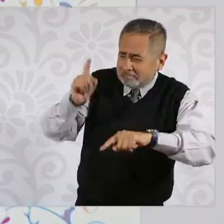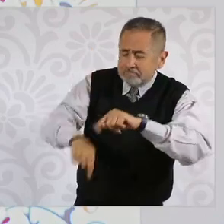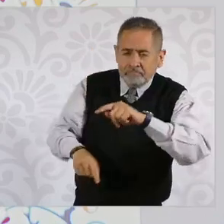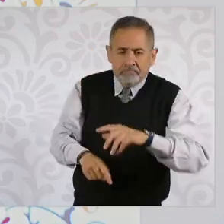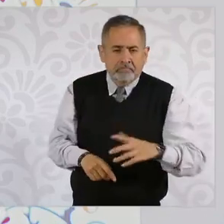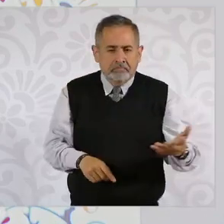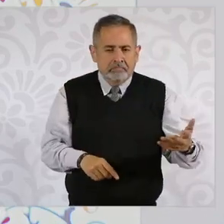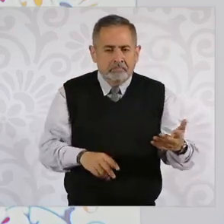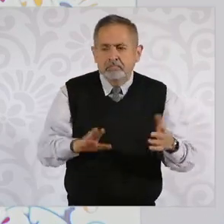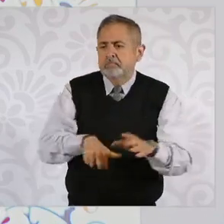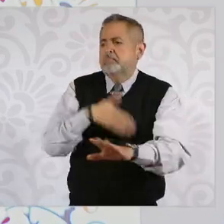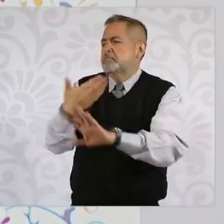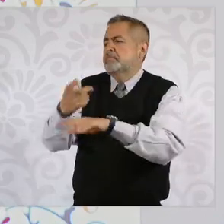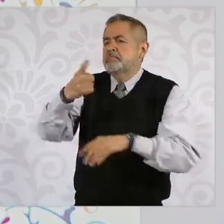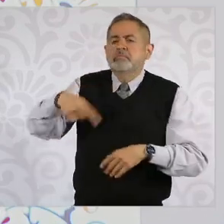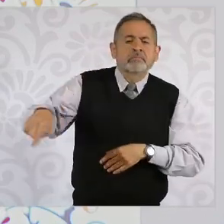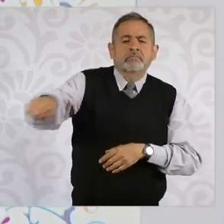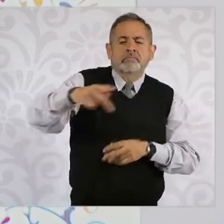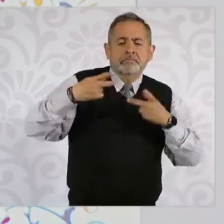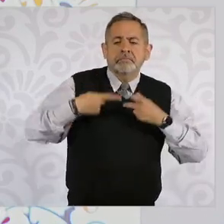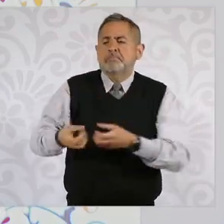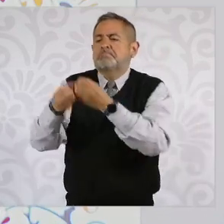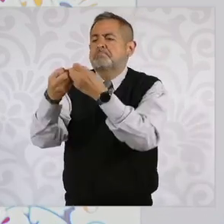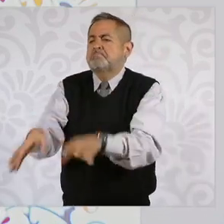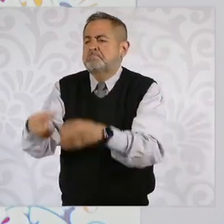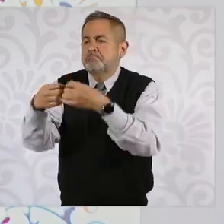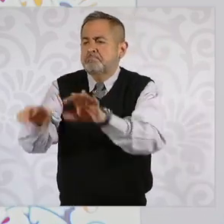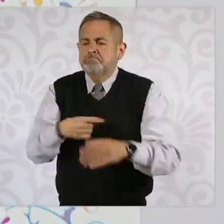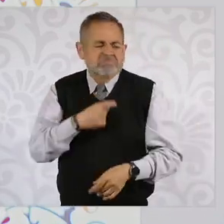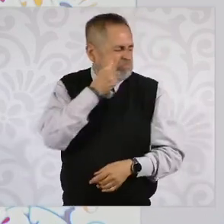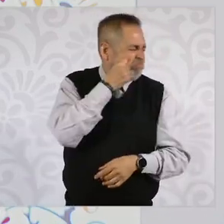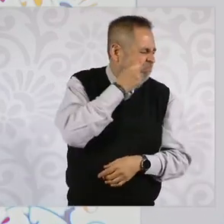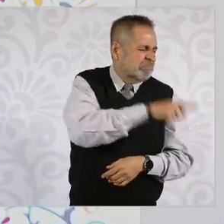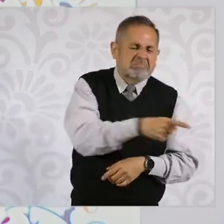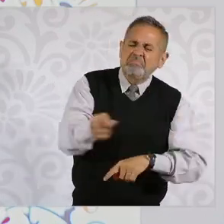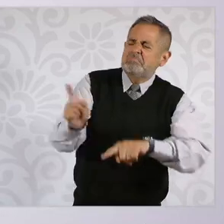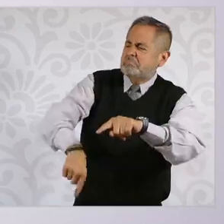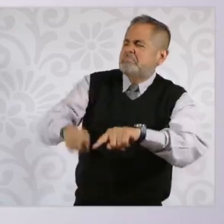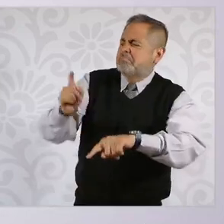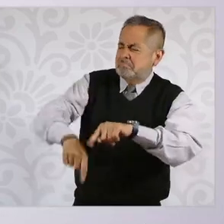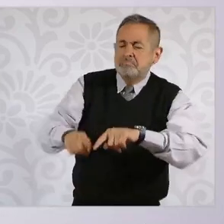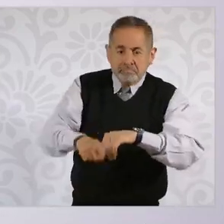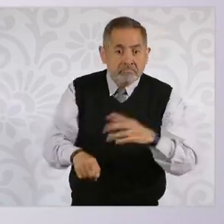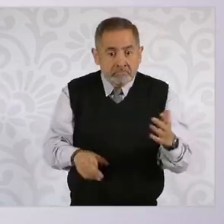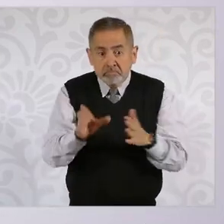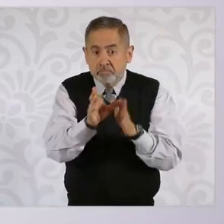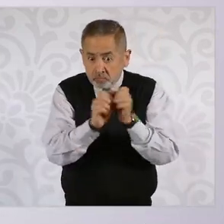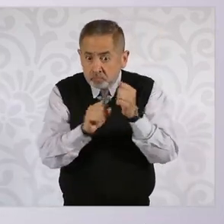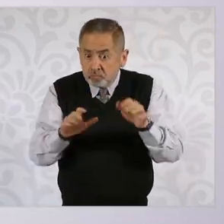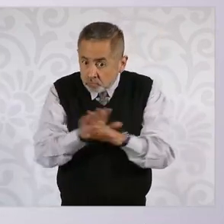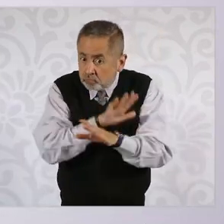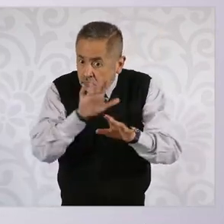nada más que fue en contra del pueblo de México y de la nación, pero se reformó.